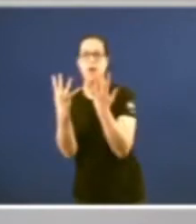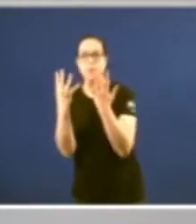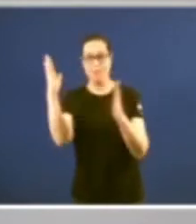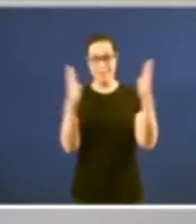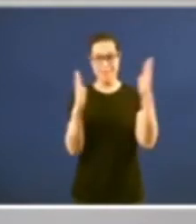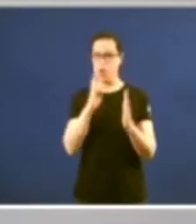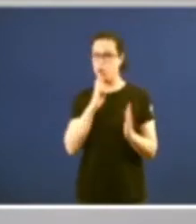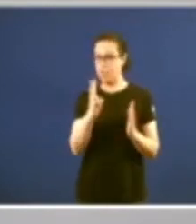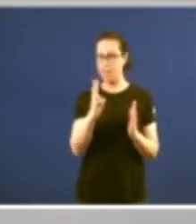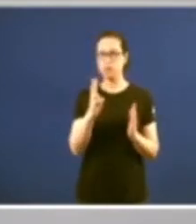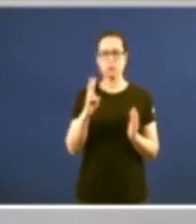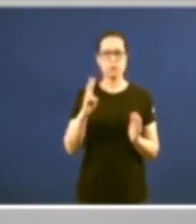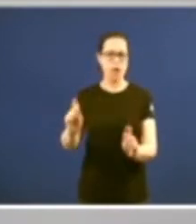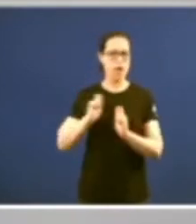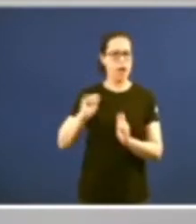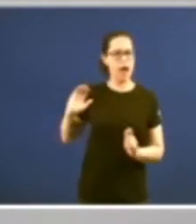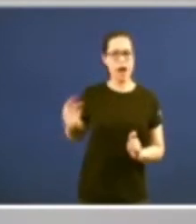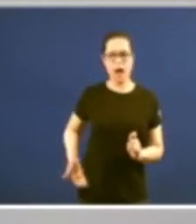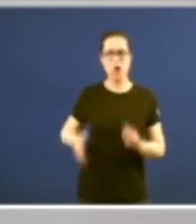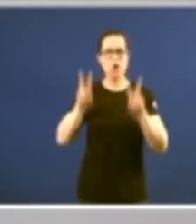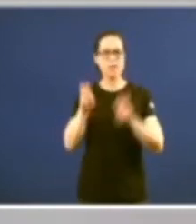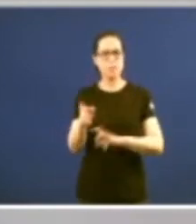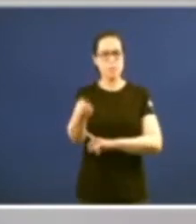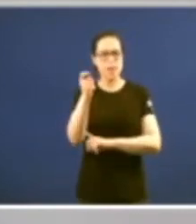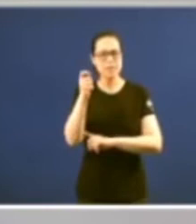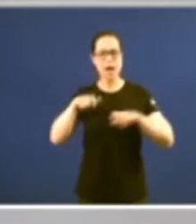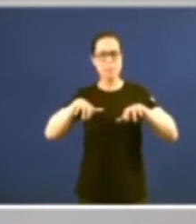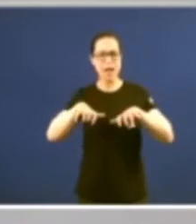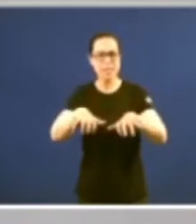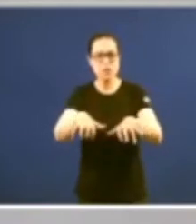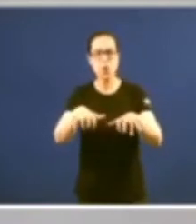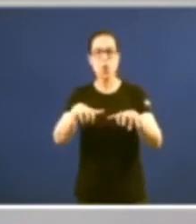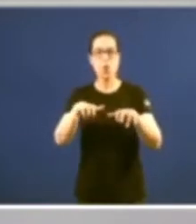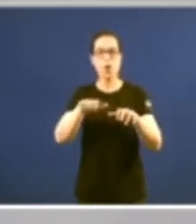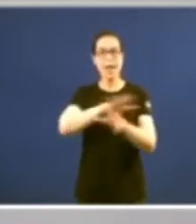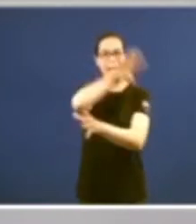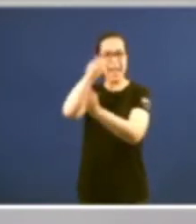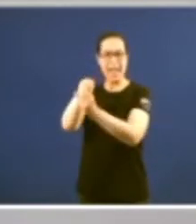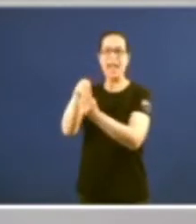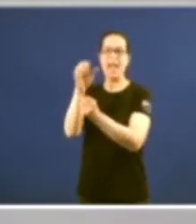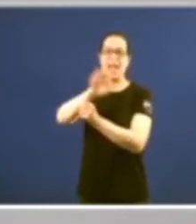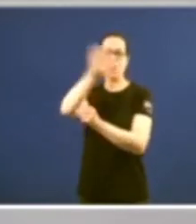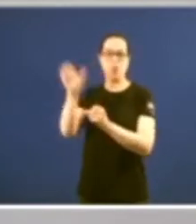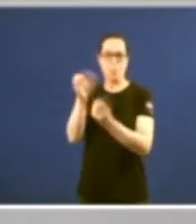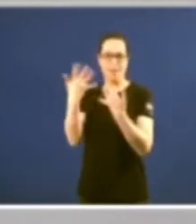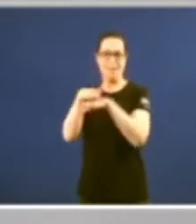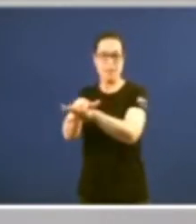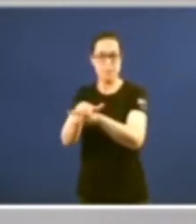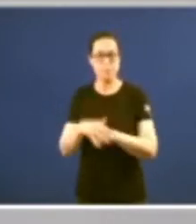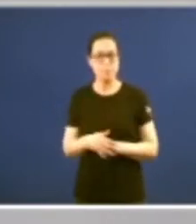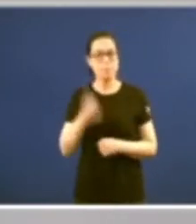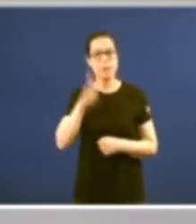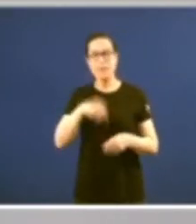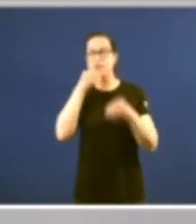perspectivas que tienen que ver con el marisqueo la pesca la integración en Europa. El periodo histórico de